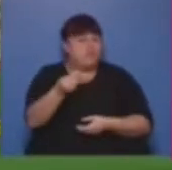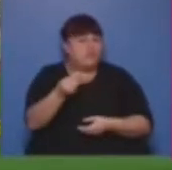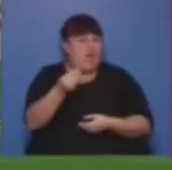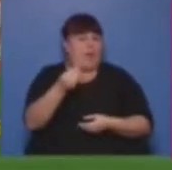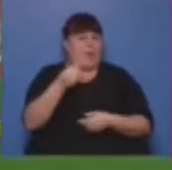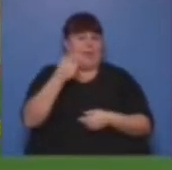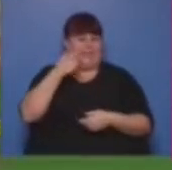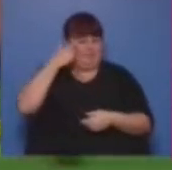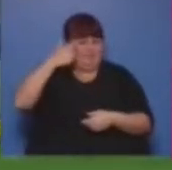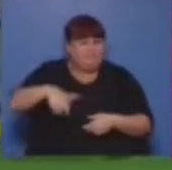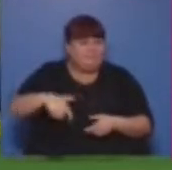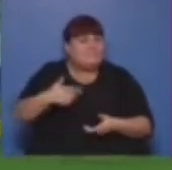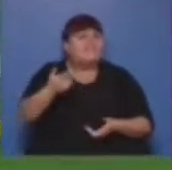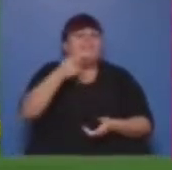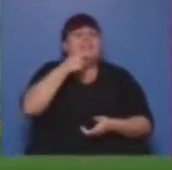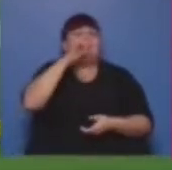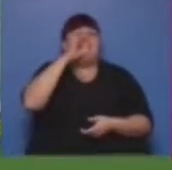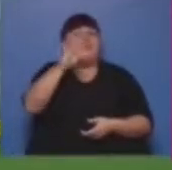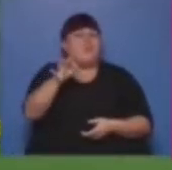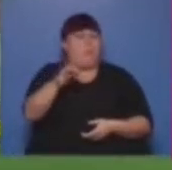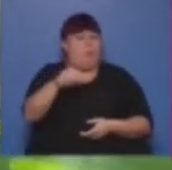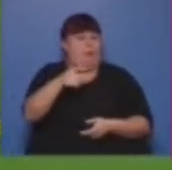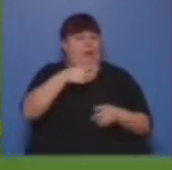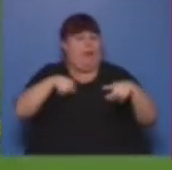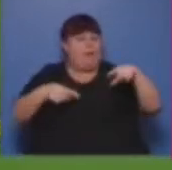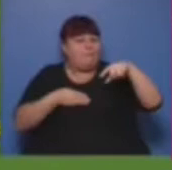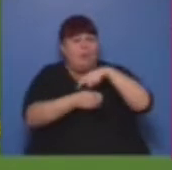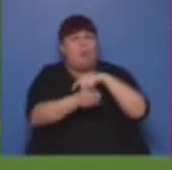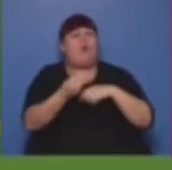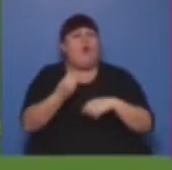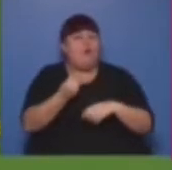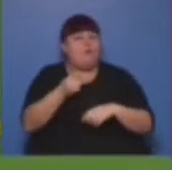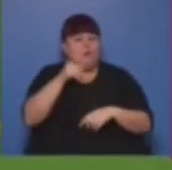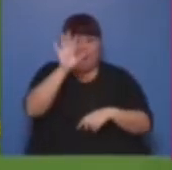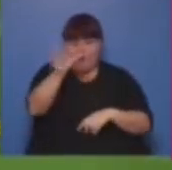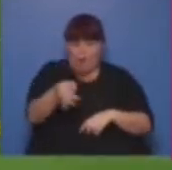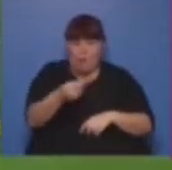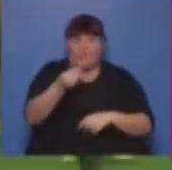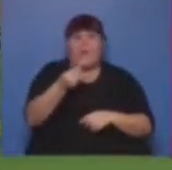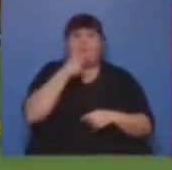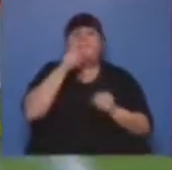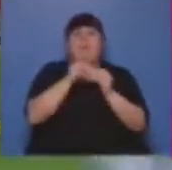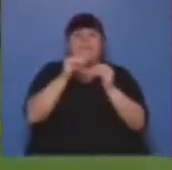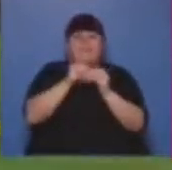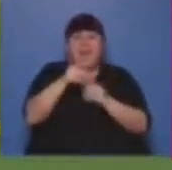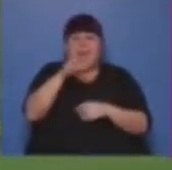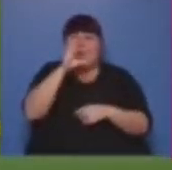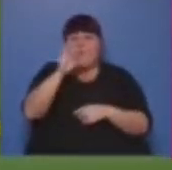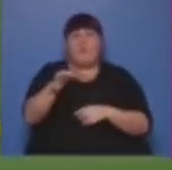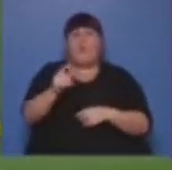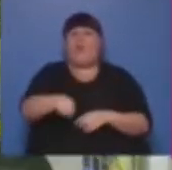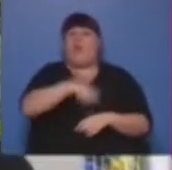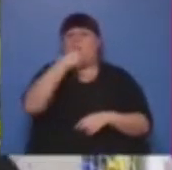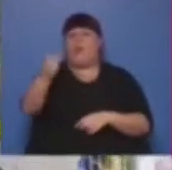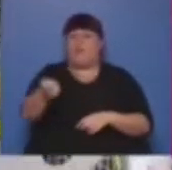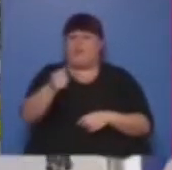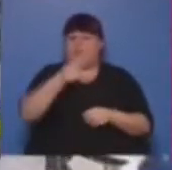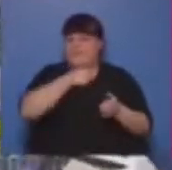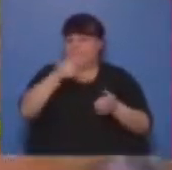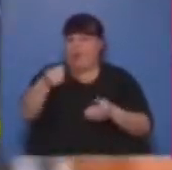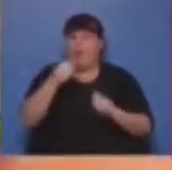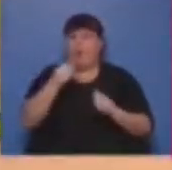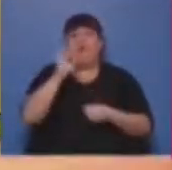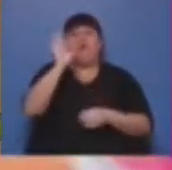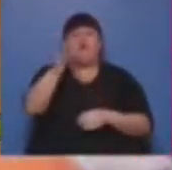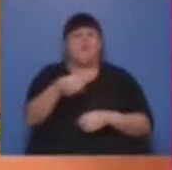es la humillación si nunca te hicieron un caño? ¿Cómo vas a saber lo que es la amistad si jamás te volviste una pared? ¿Cómo